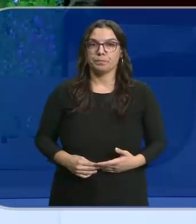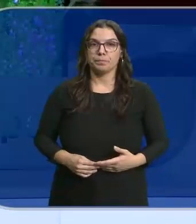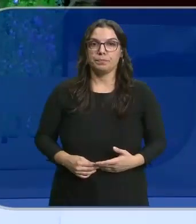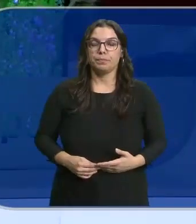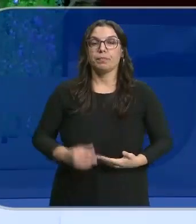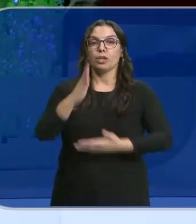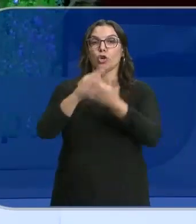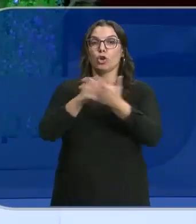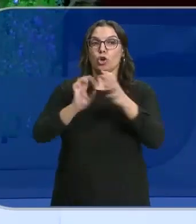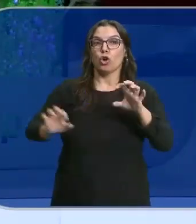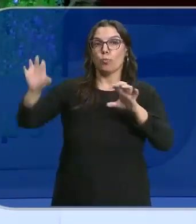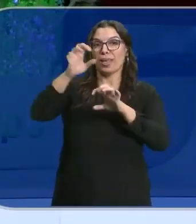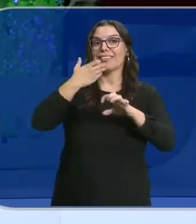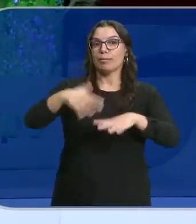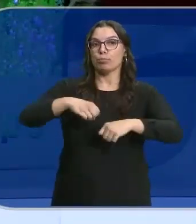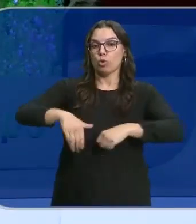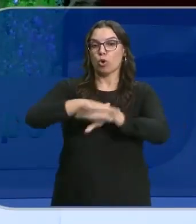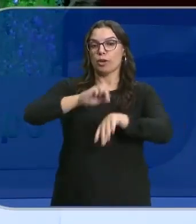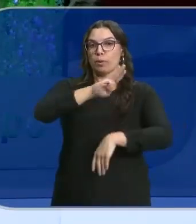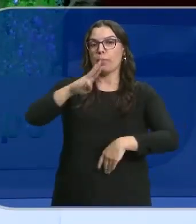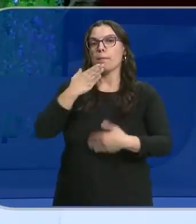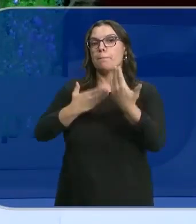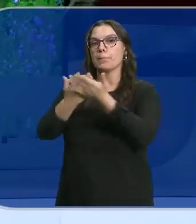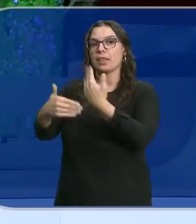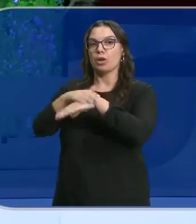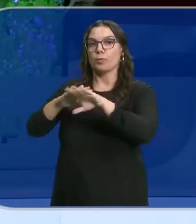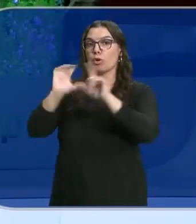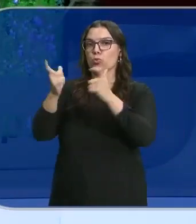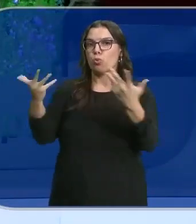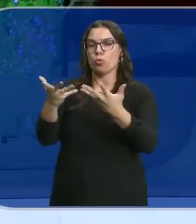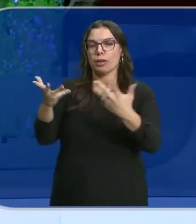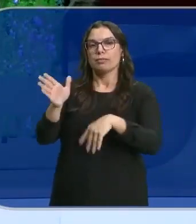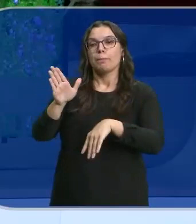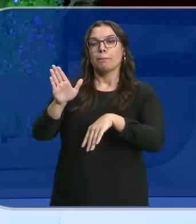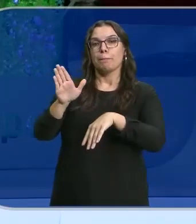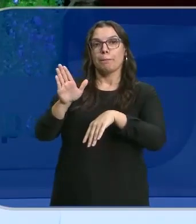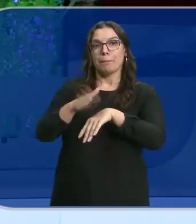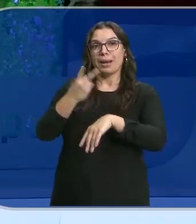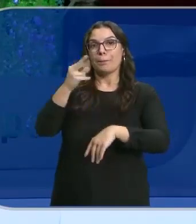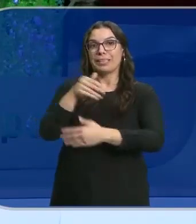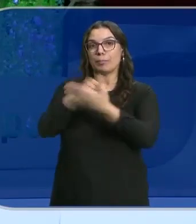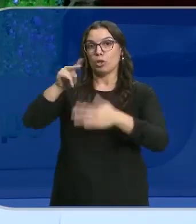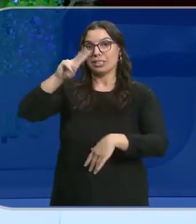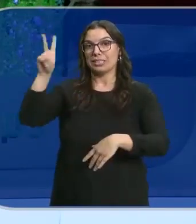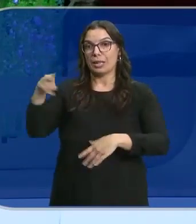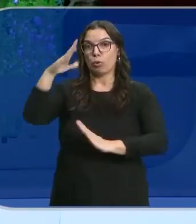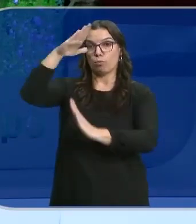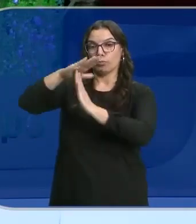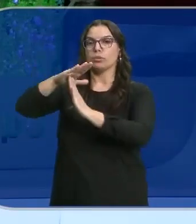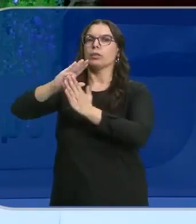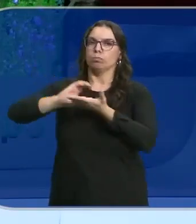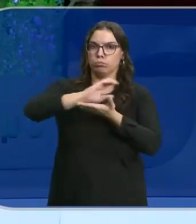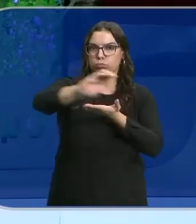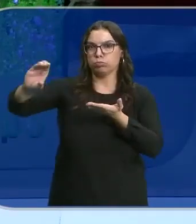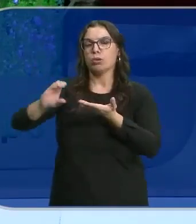Las comunidades autónomas gobernadas por el PP van a pedir al gobierno una reunión urgente para que desbloquee 20 millones de euros en ayudas a los